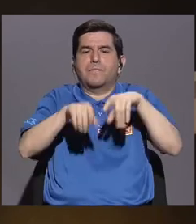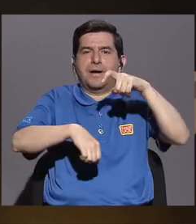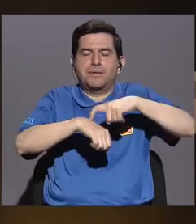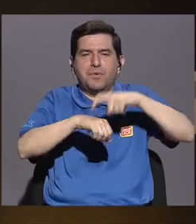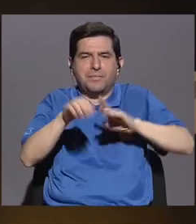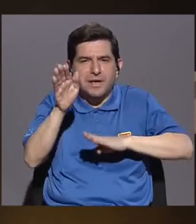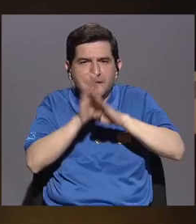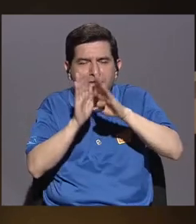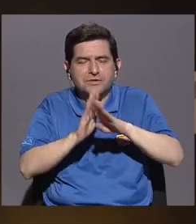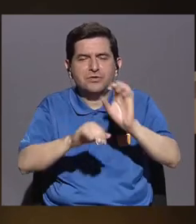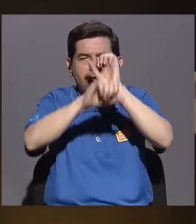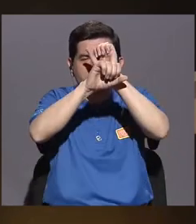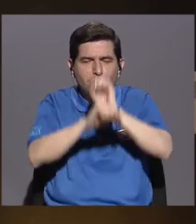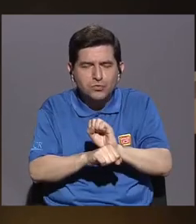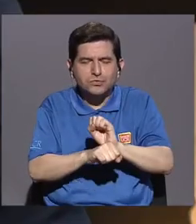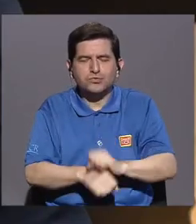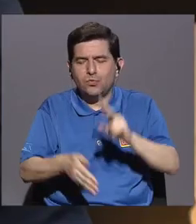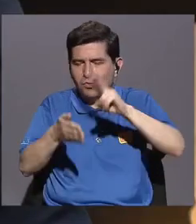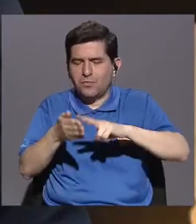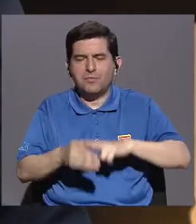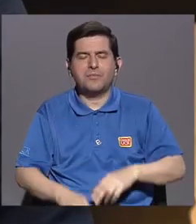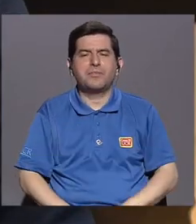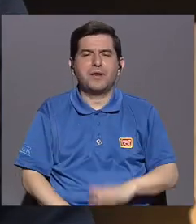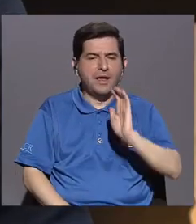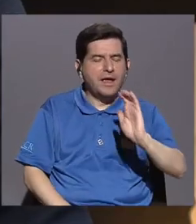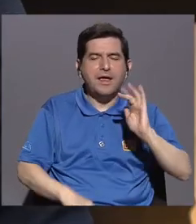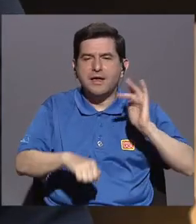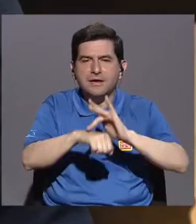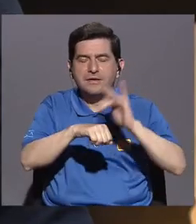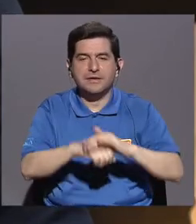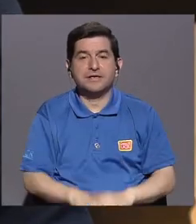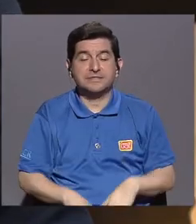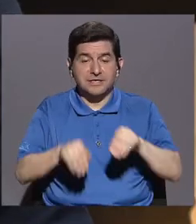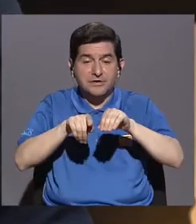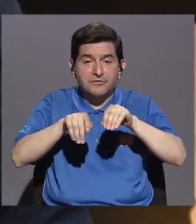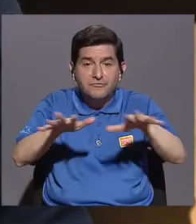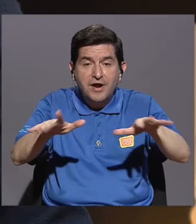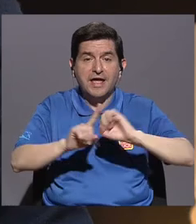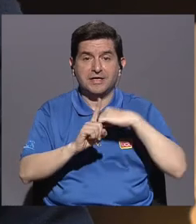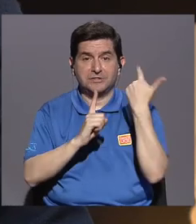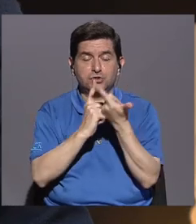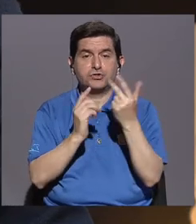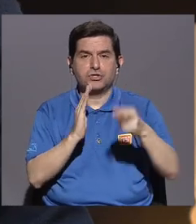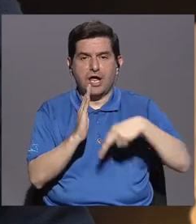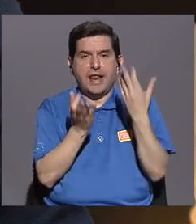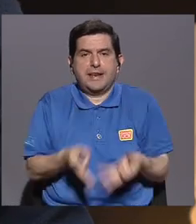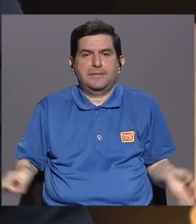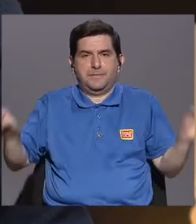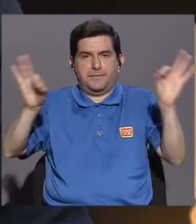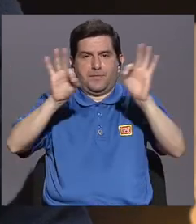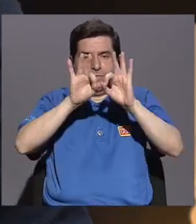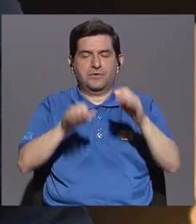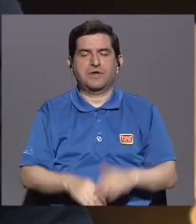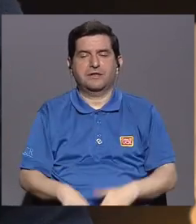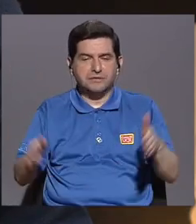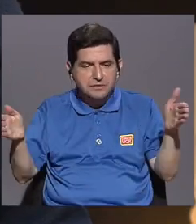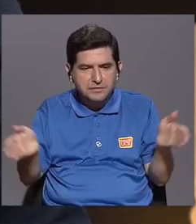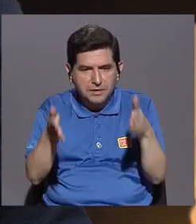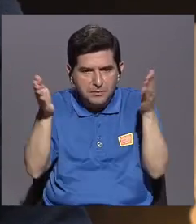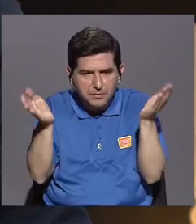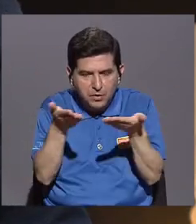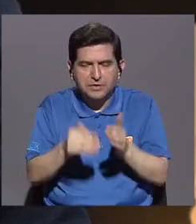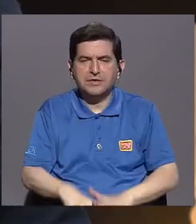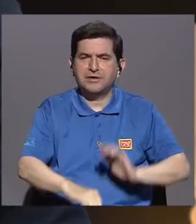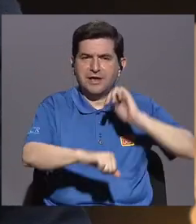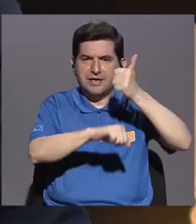desarrollar un hábito lector desde la infancia temprana? Claro, creo que ahí el rol de las redes sociales juega un papel trascendental. Tenemos que motivarlos